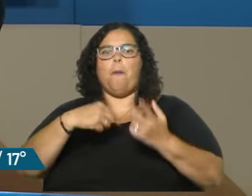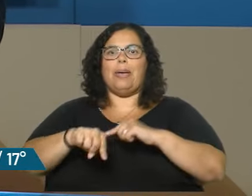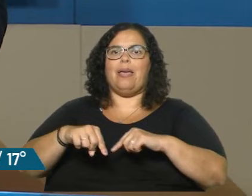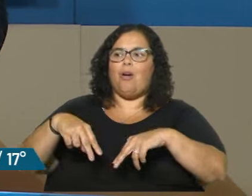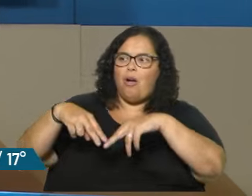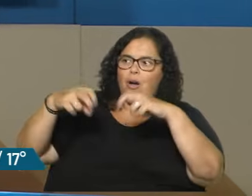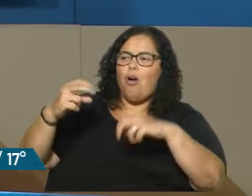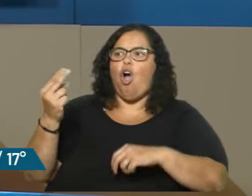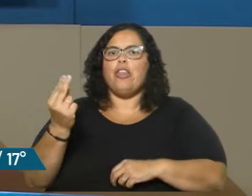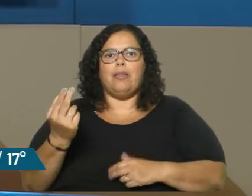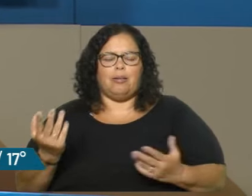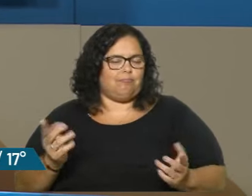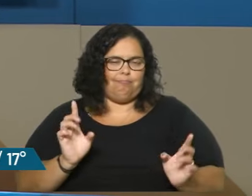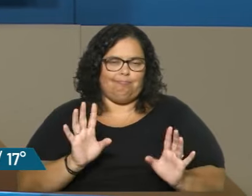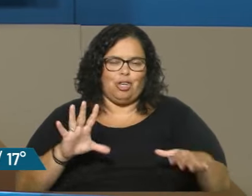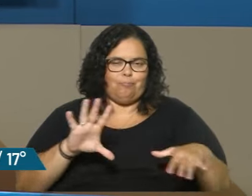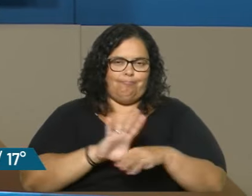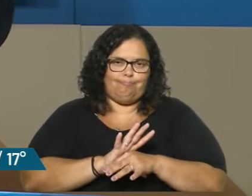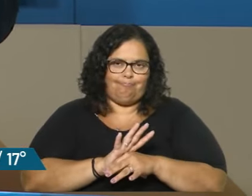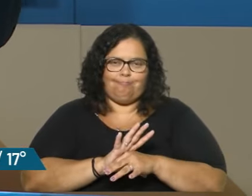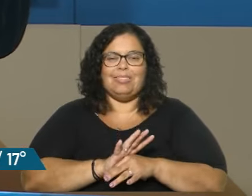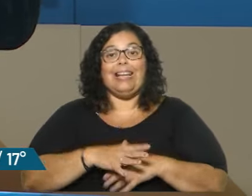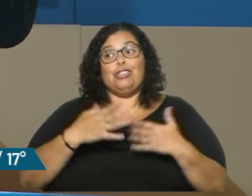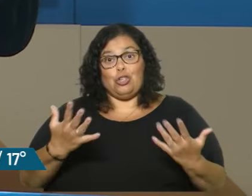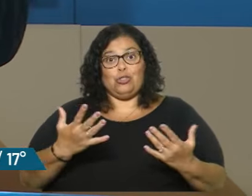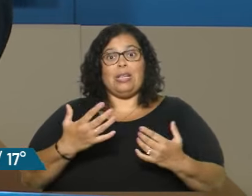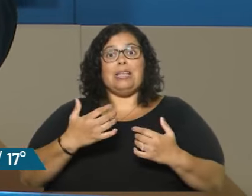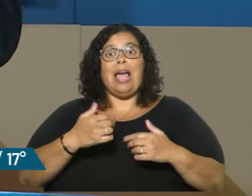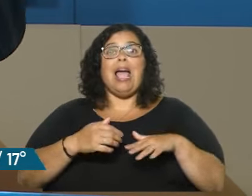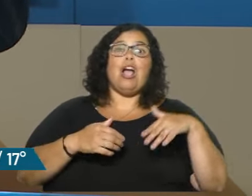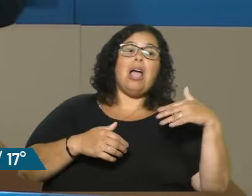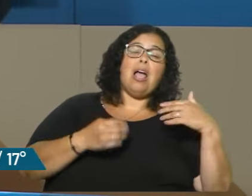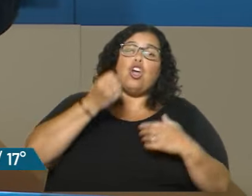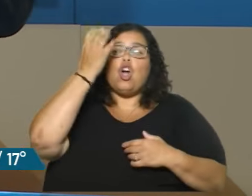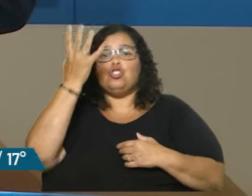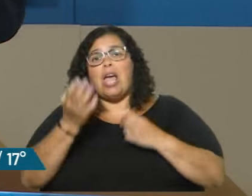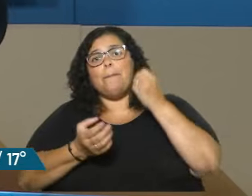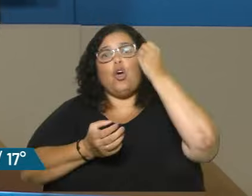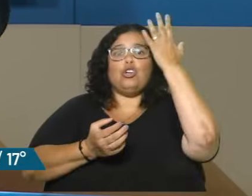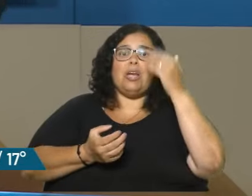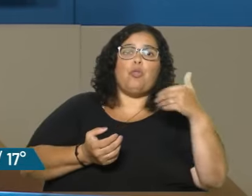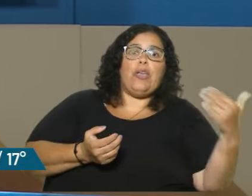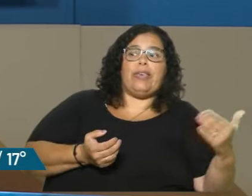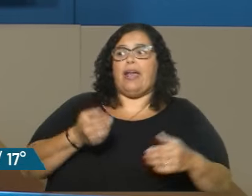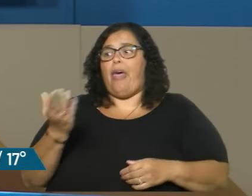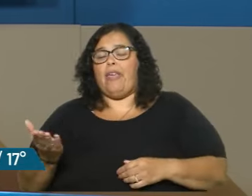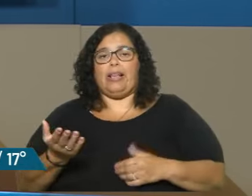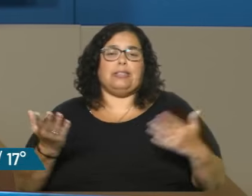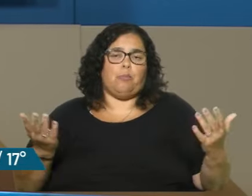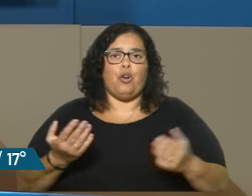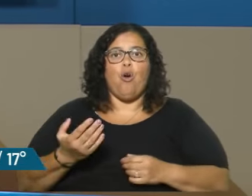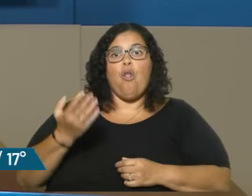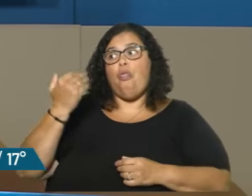encajo con esa... Por más que sí, los conceptos de izquierda, derecha, de izquierda, bueno, desde finales